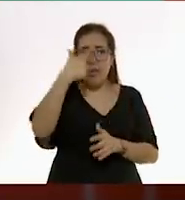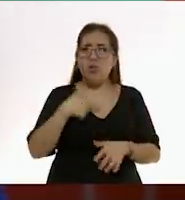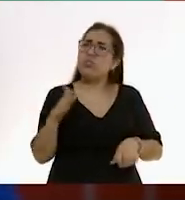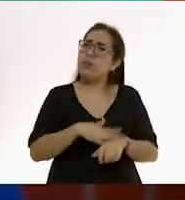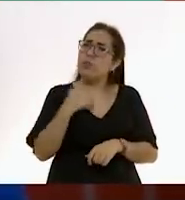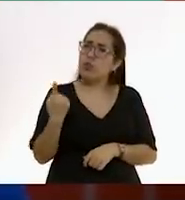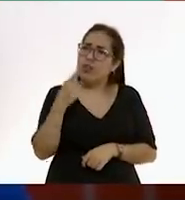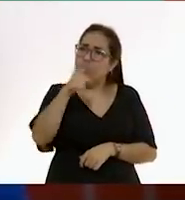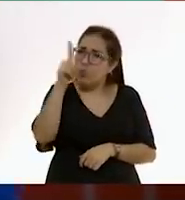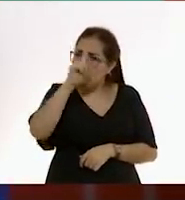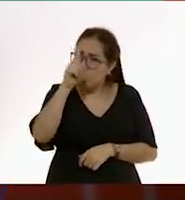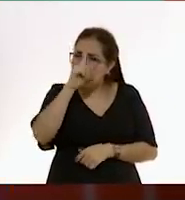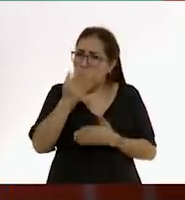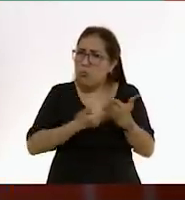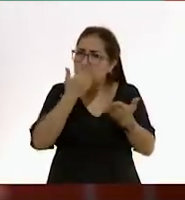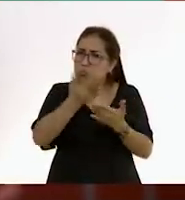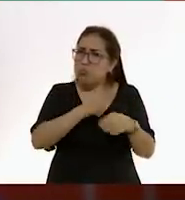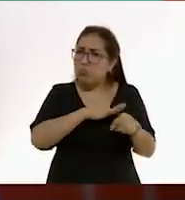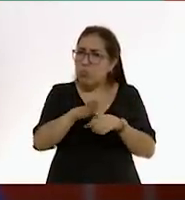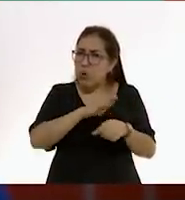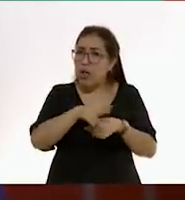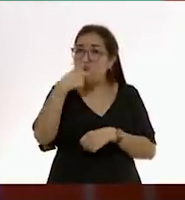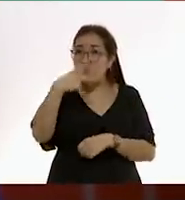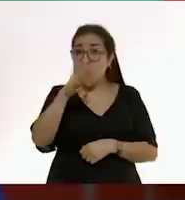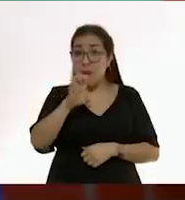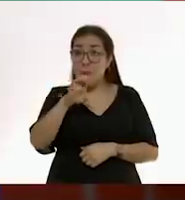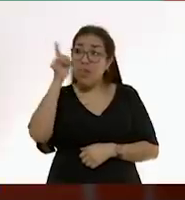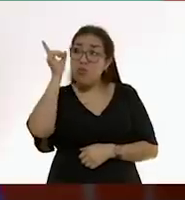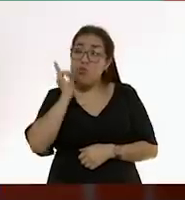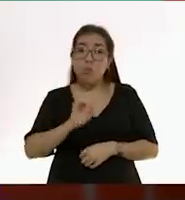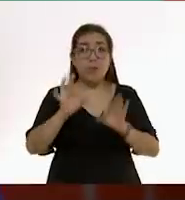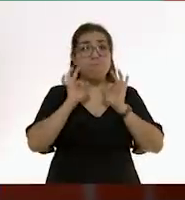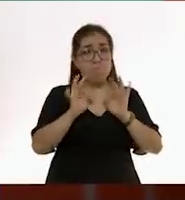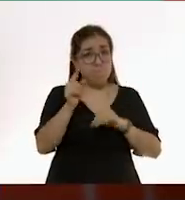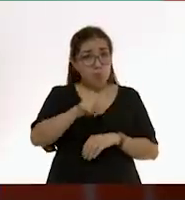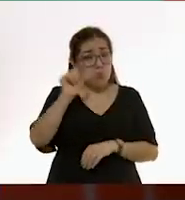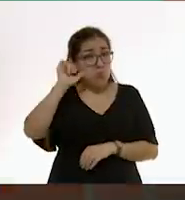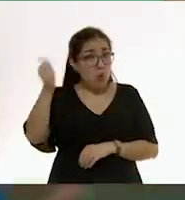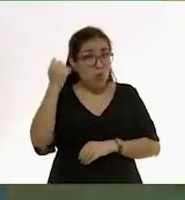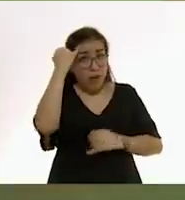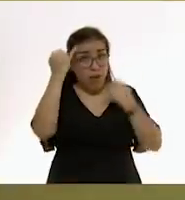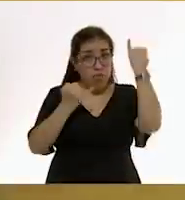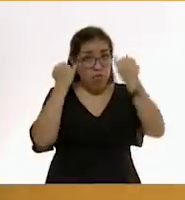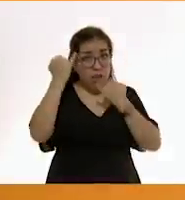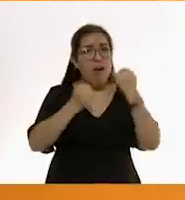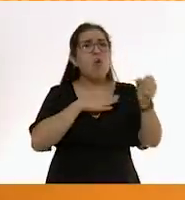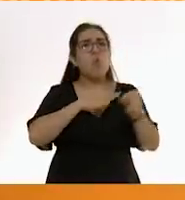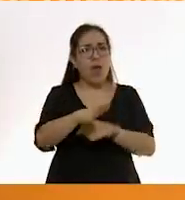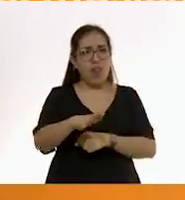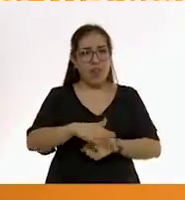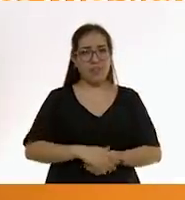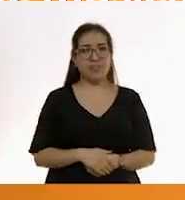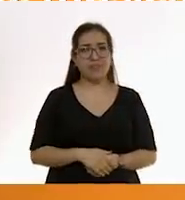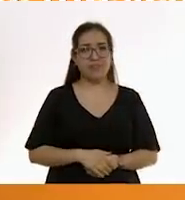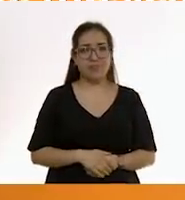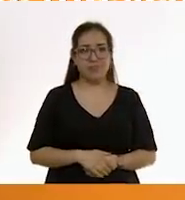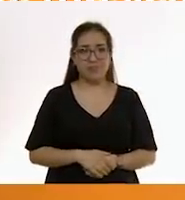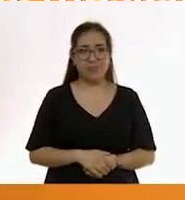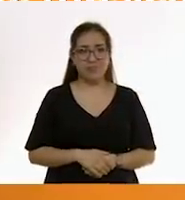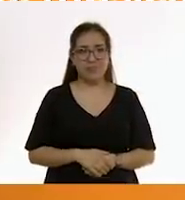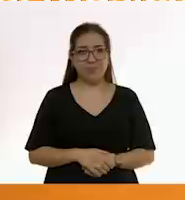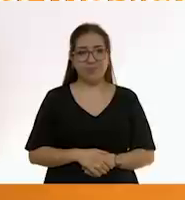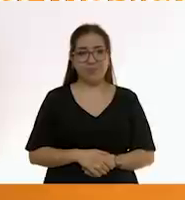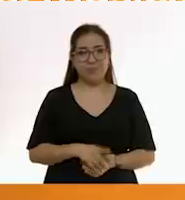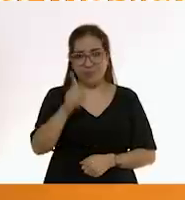¿Qué recomendación utilizarías para que tu bebé duerma mejor? ¿Se te ocurre alguna otra? ¿Cuál sería? Tip